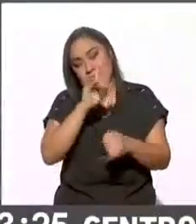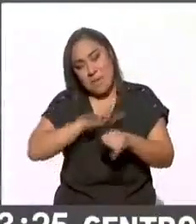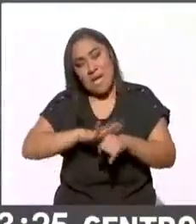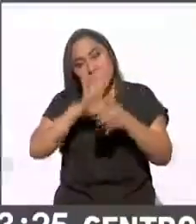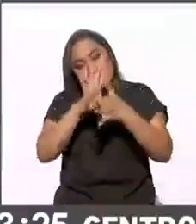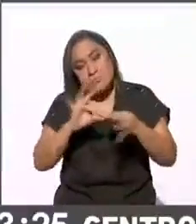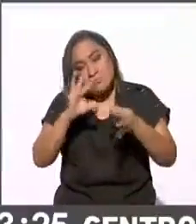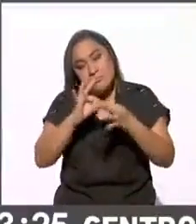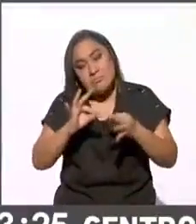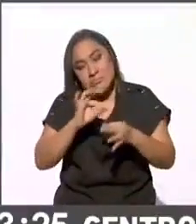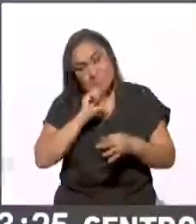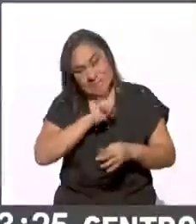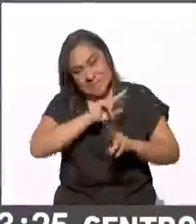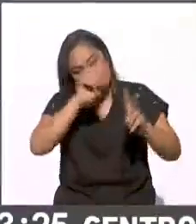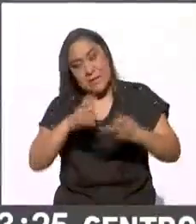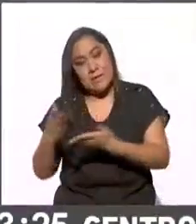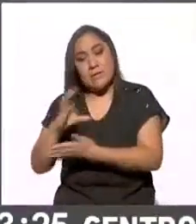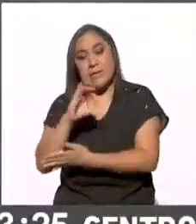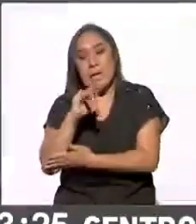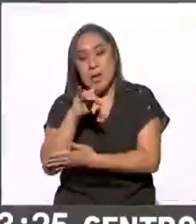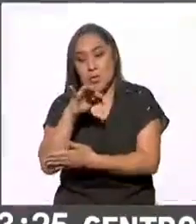Carlos Calzada. Ariana,